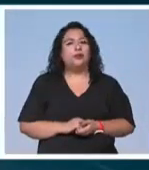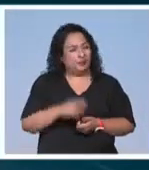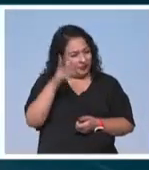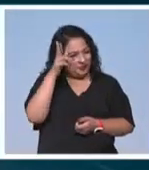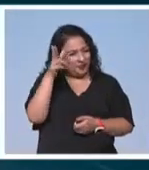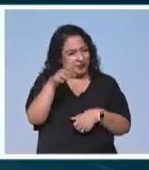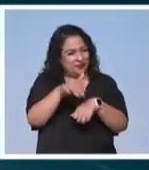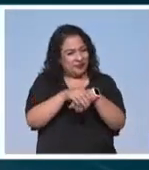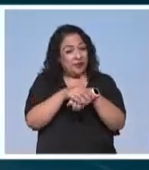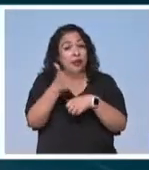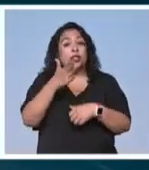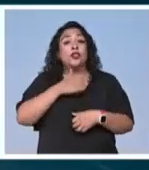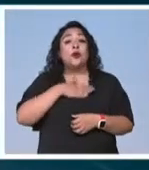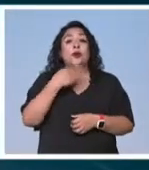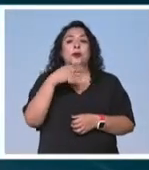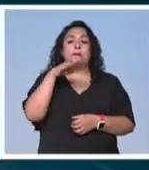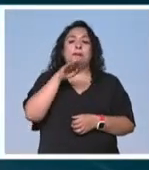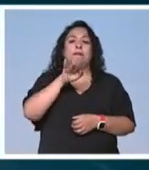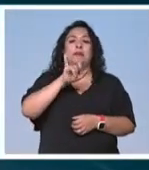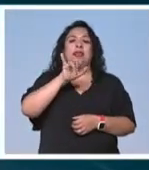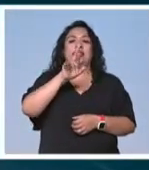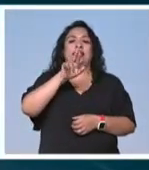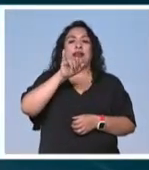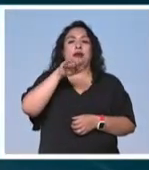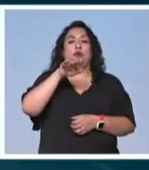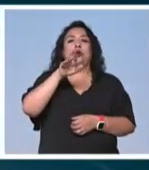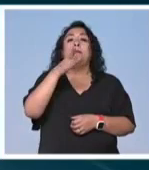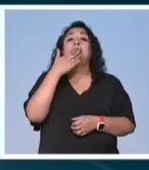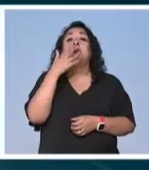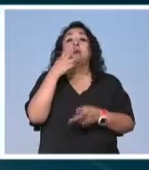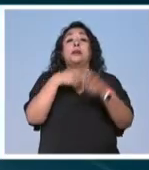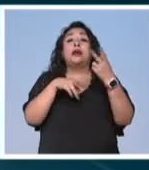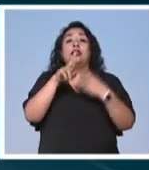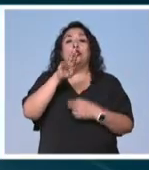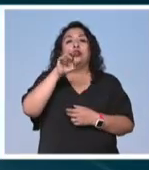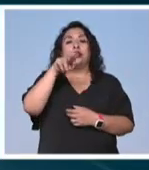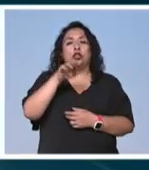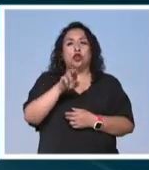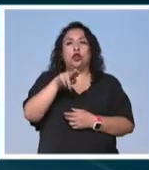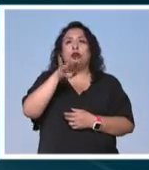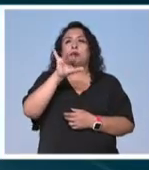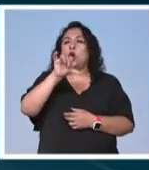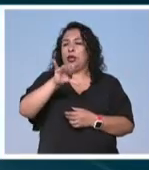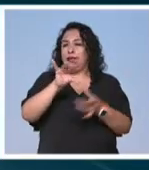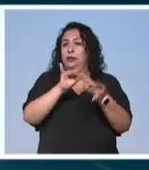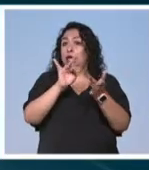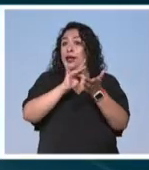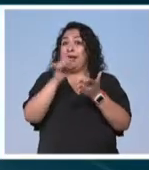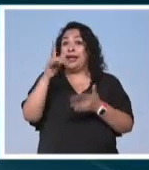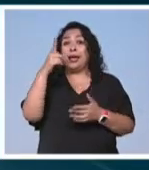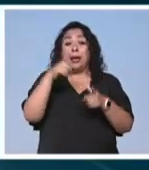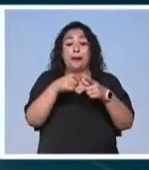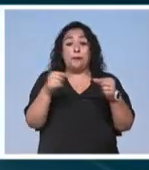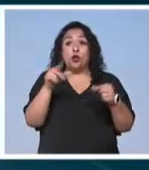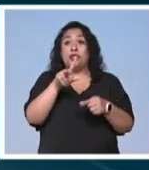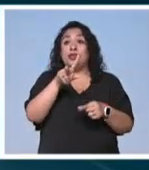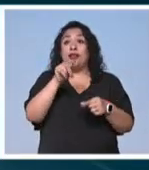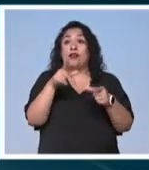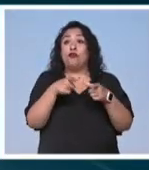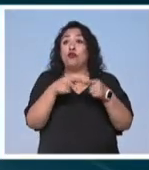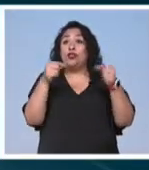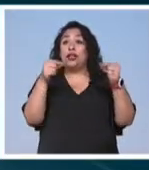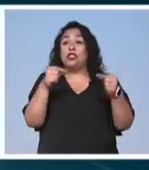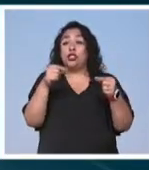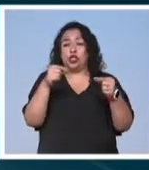Konnichiwa amigos soy Miri Murasaki bienvenidos a Rincón Nipón hoy les cuento que gracias a Japón en la TV de Fundación